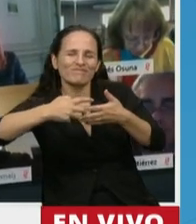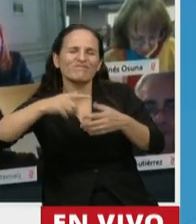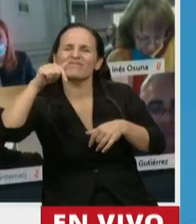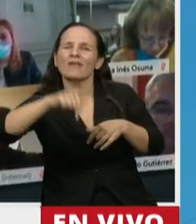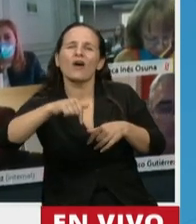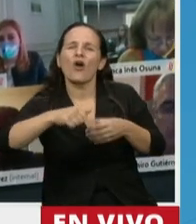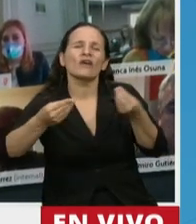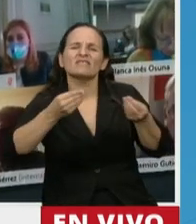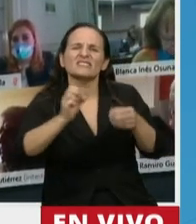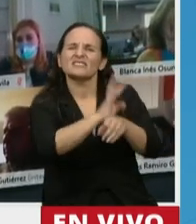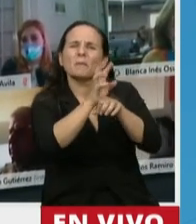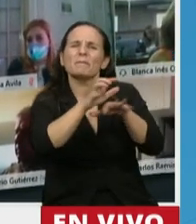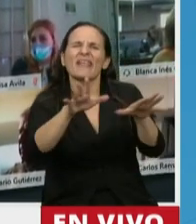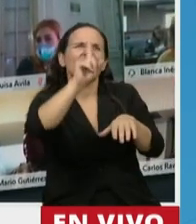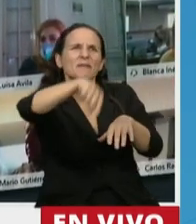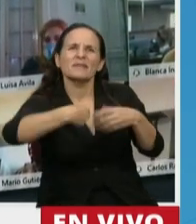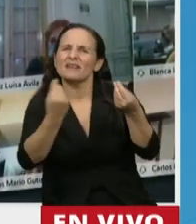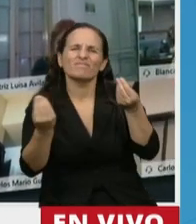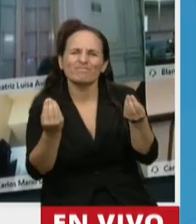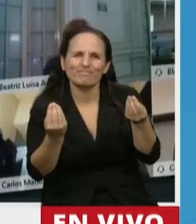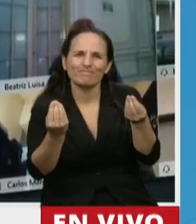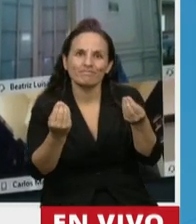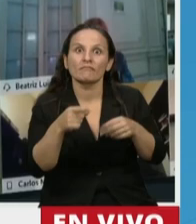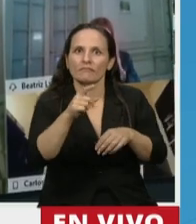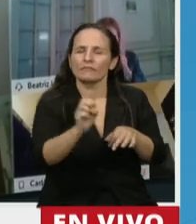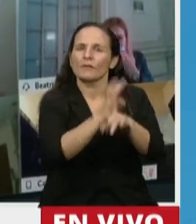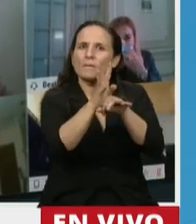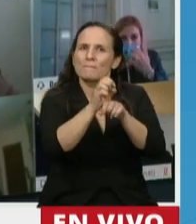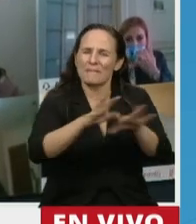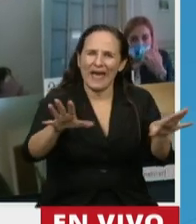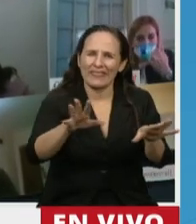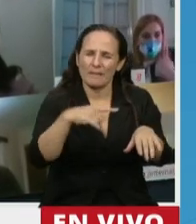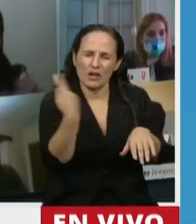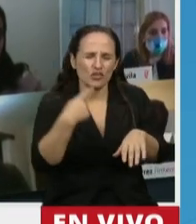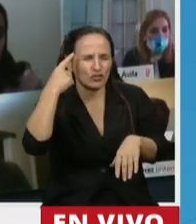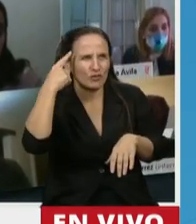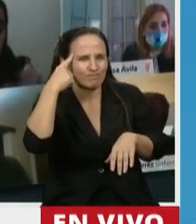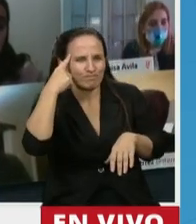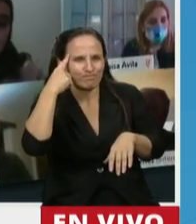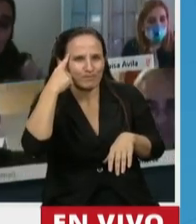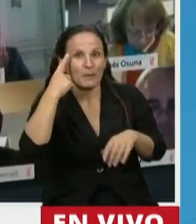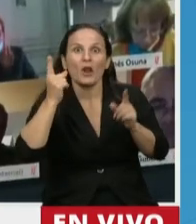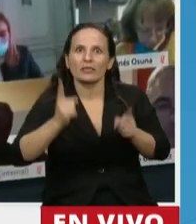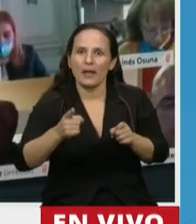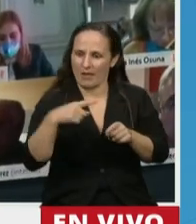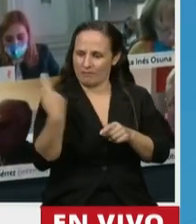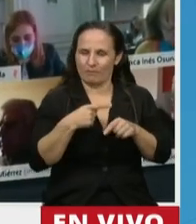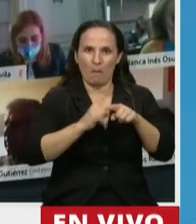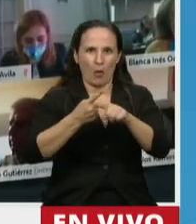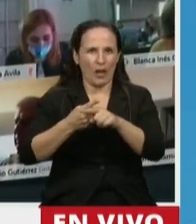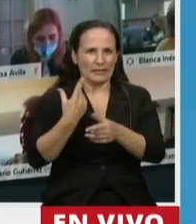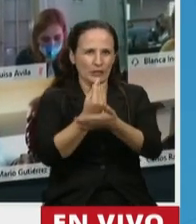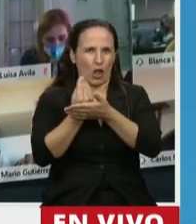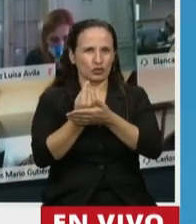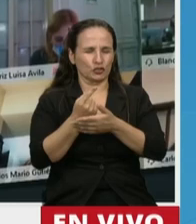nos ha producido la pandemia. Esta pandemia que ha venido a interpretarnos, pero también ha venido a los dirigentes políticos,